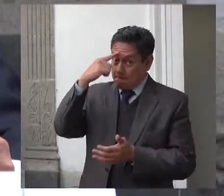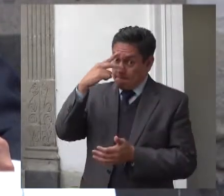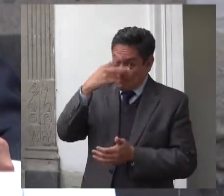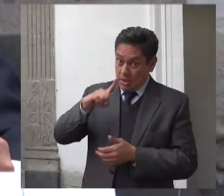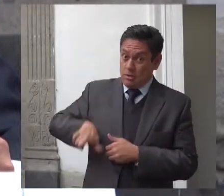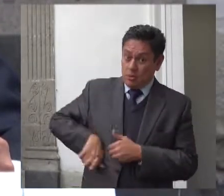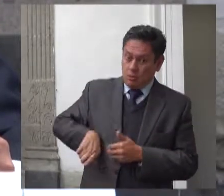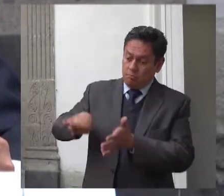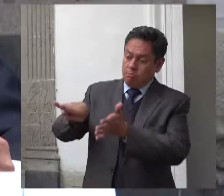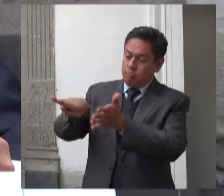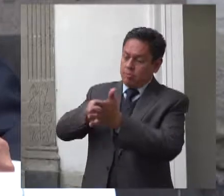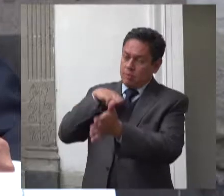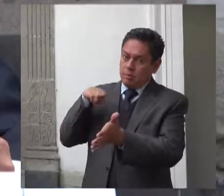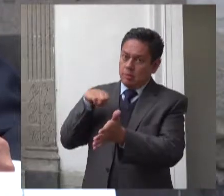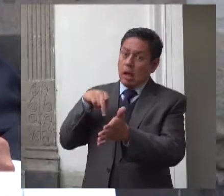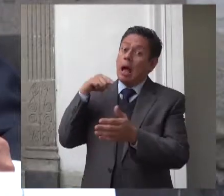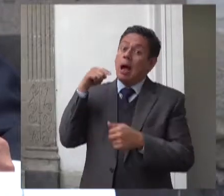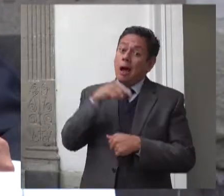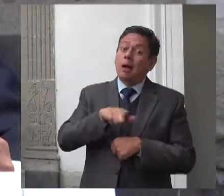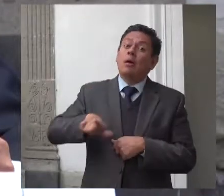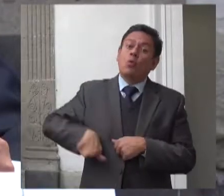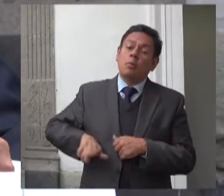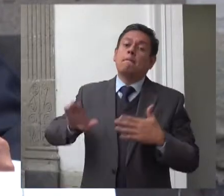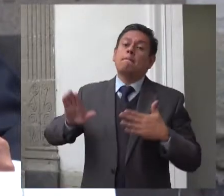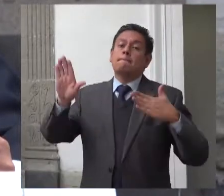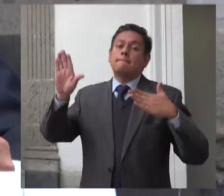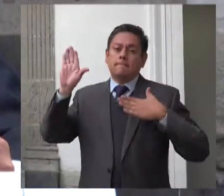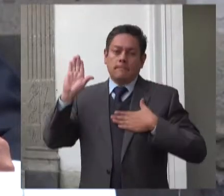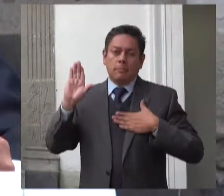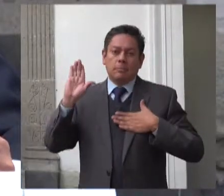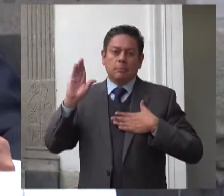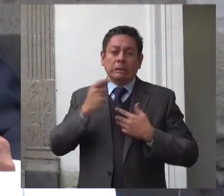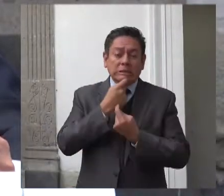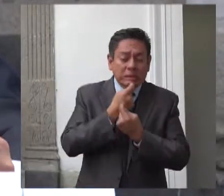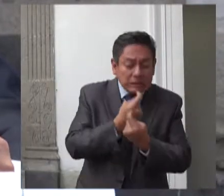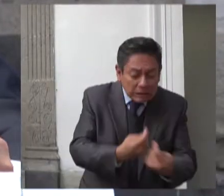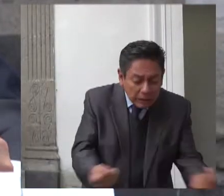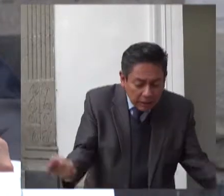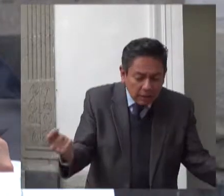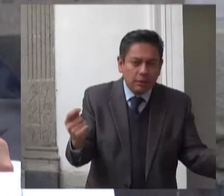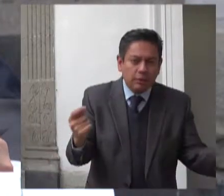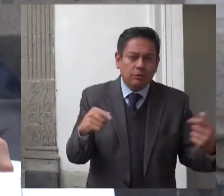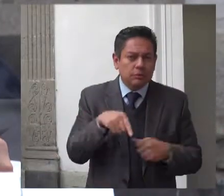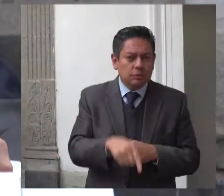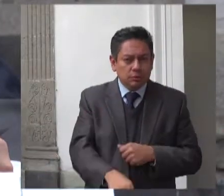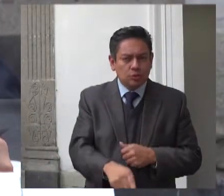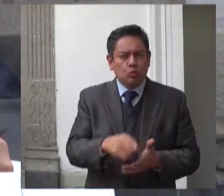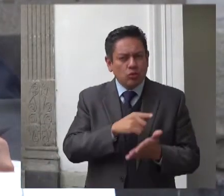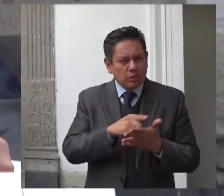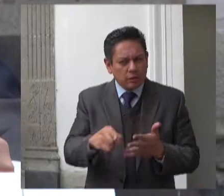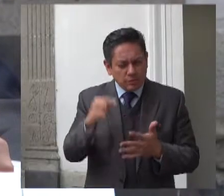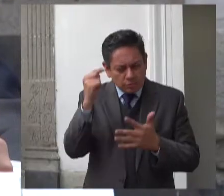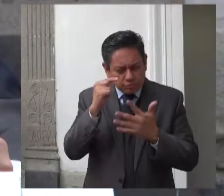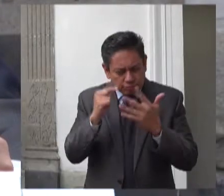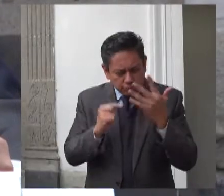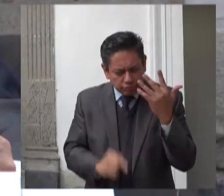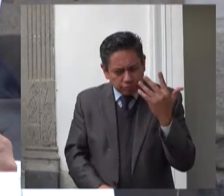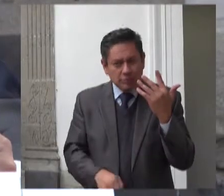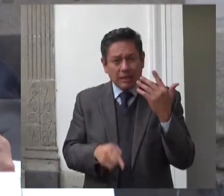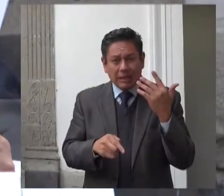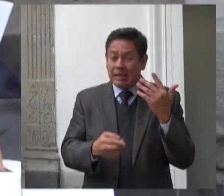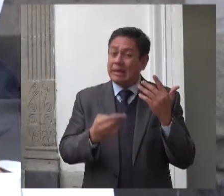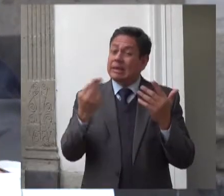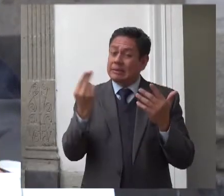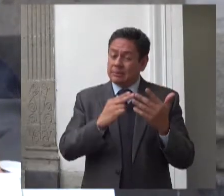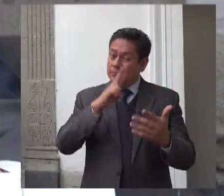compromiso de respetar promover proteger y garantizar los derechos de las personas menores